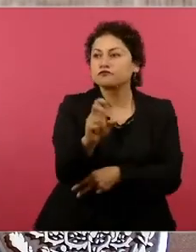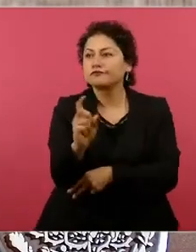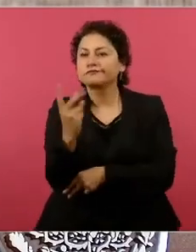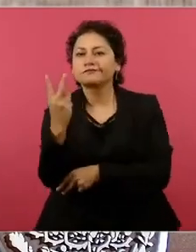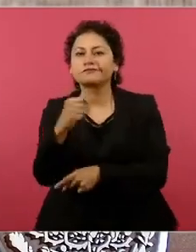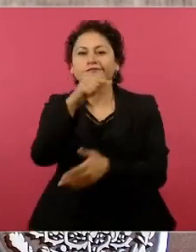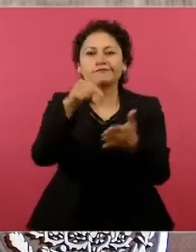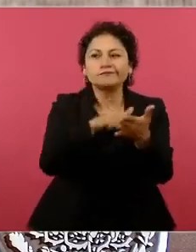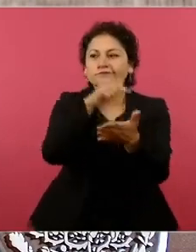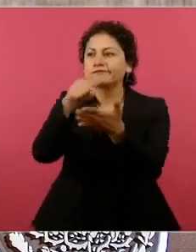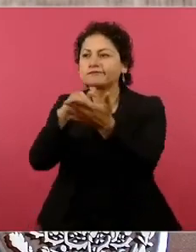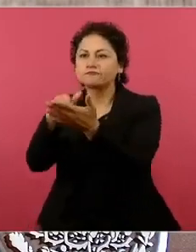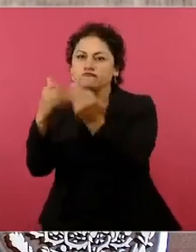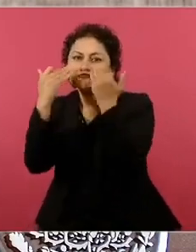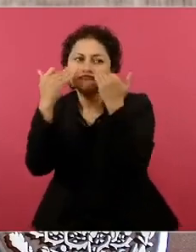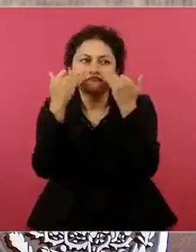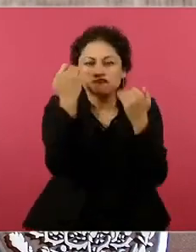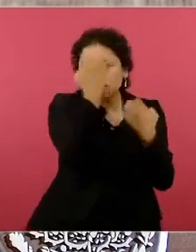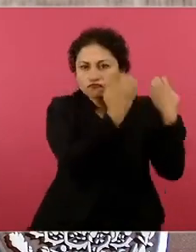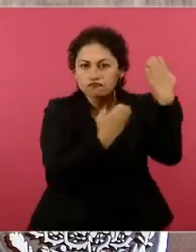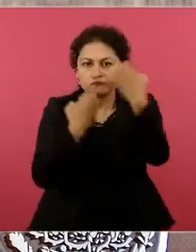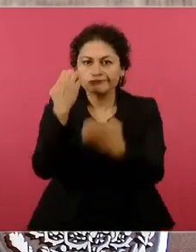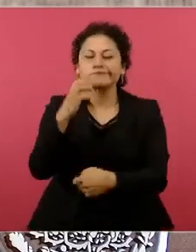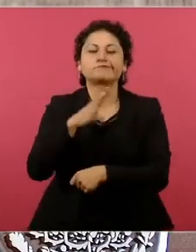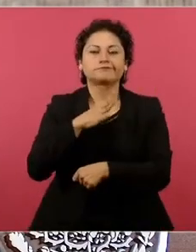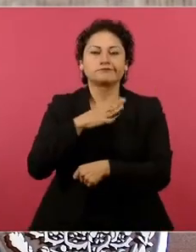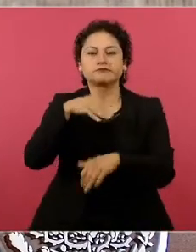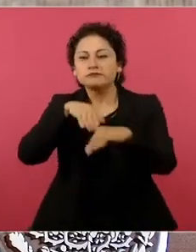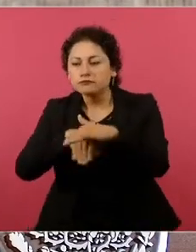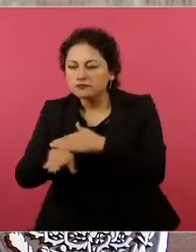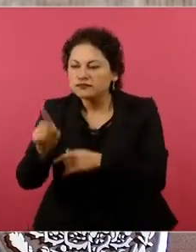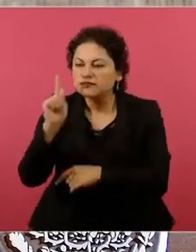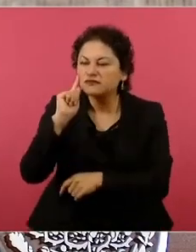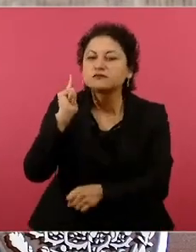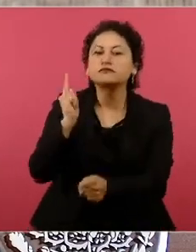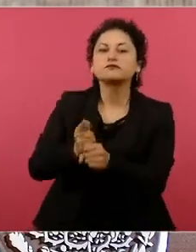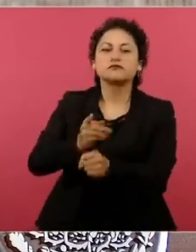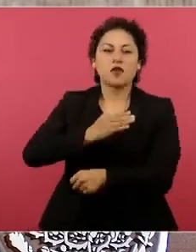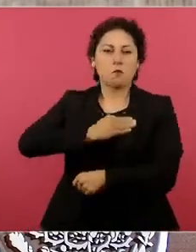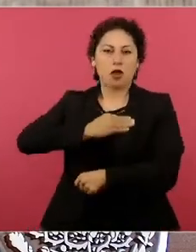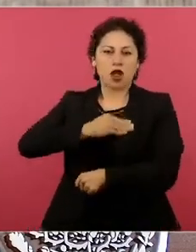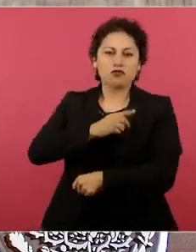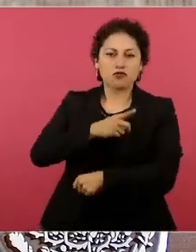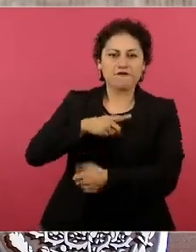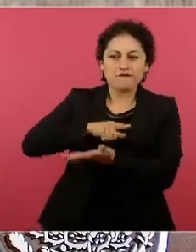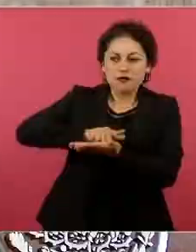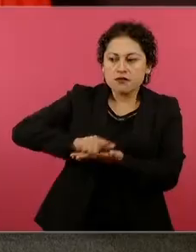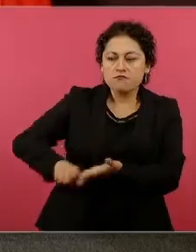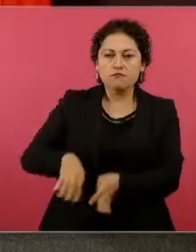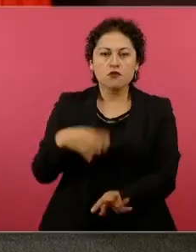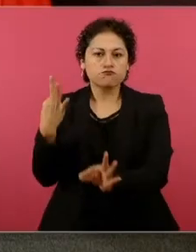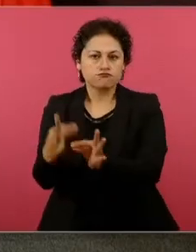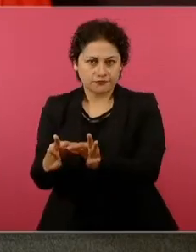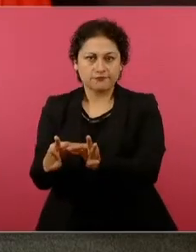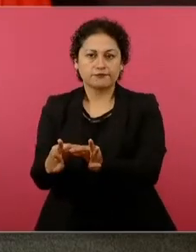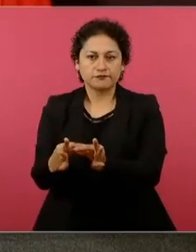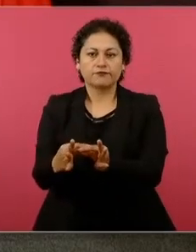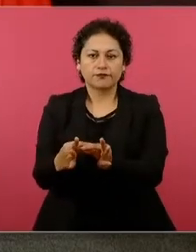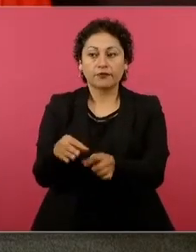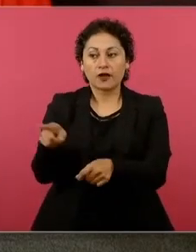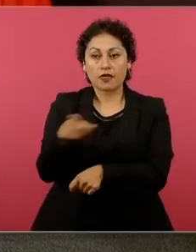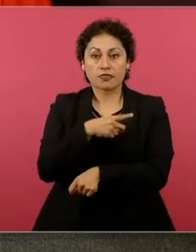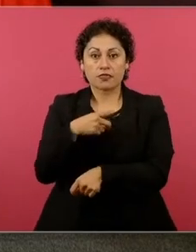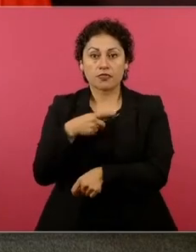constatación. También seguimos revisando los servicios sanitarios para que estén limpios, en buen estado y de preferencia que no los